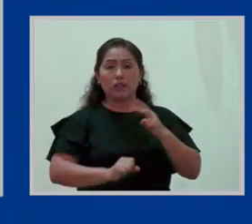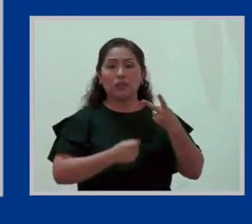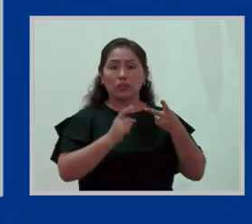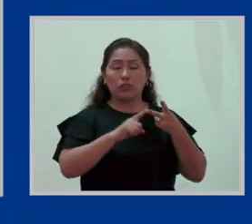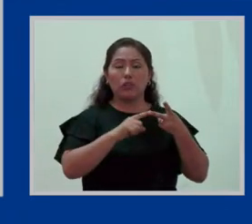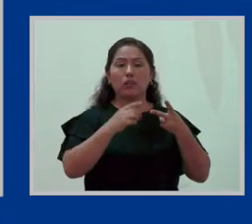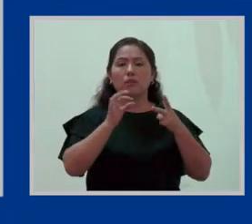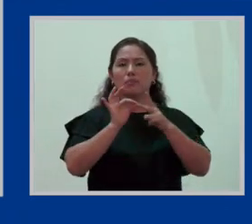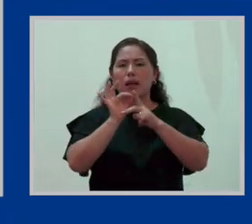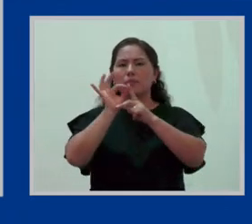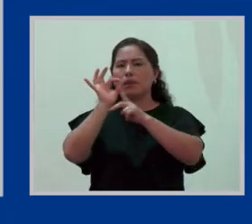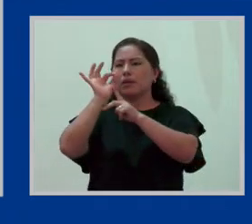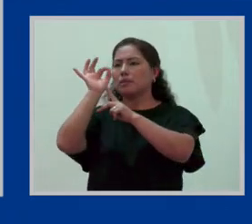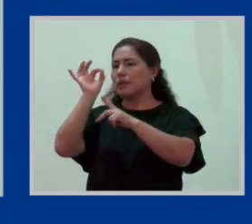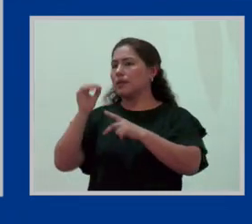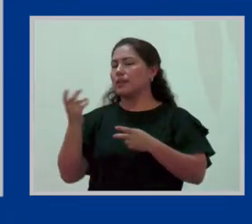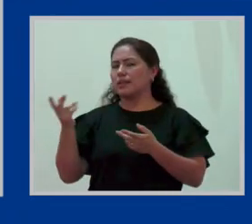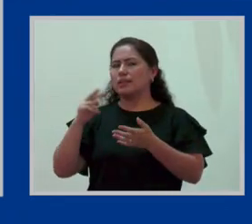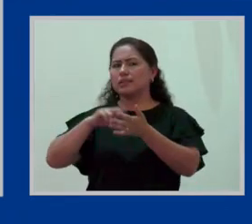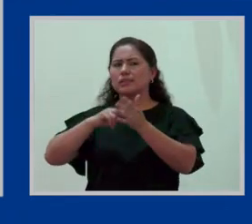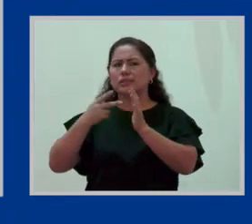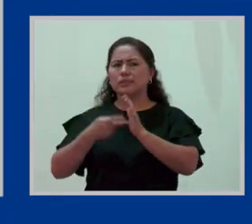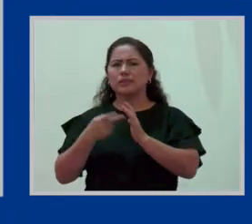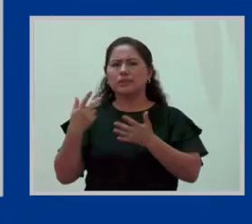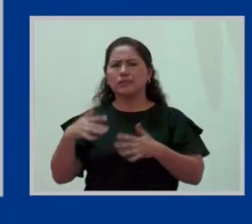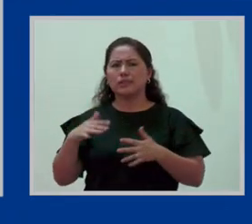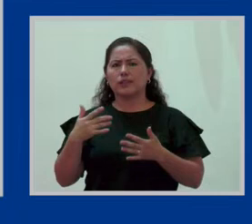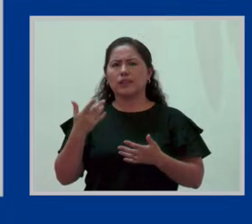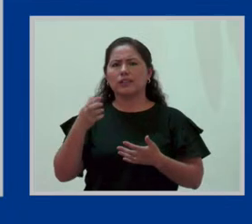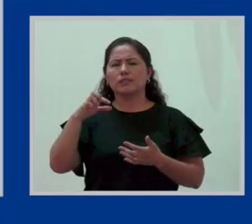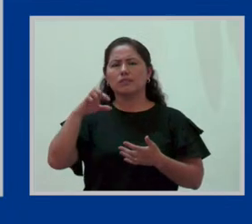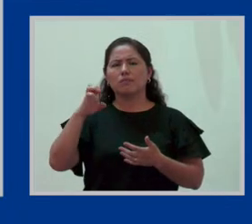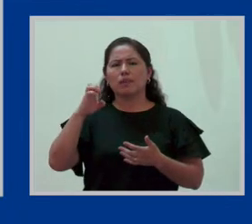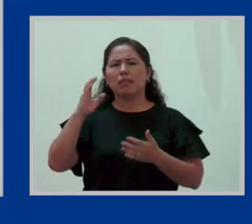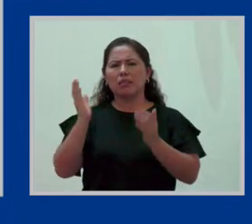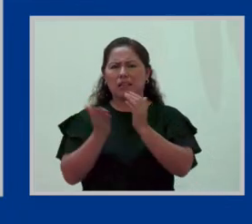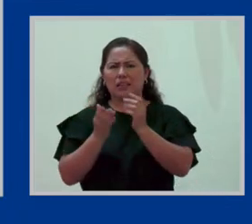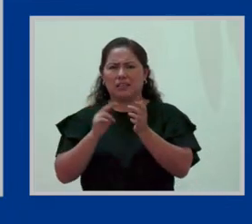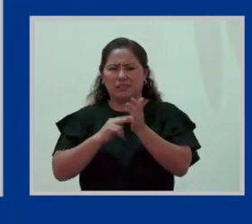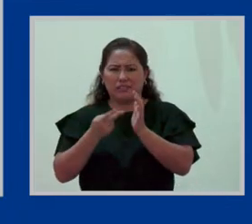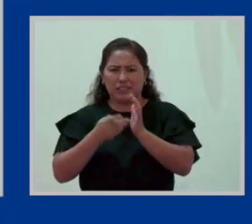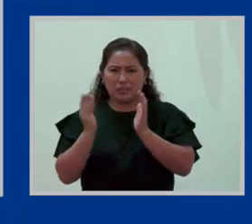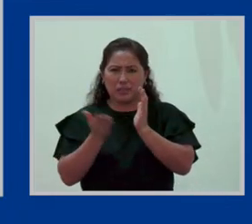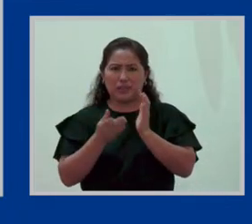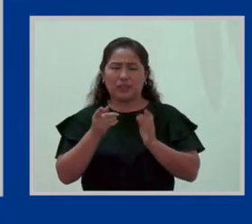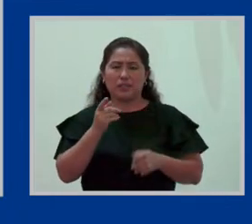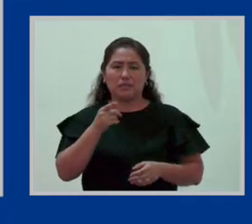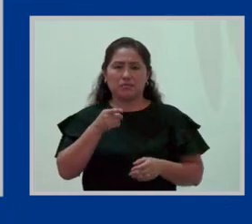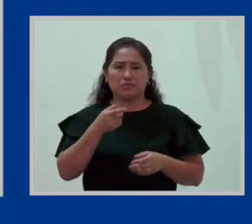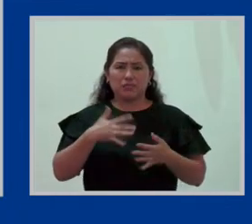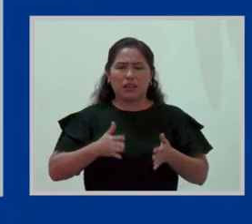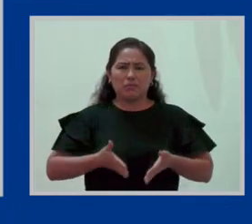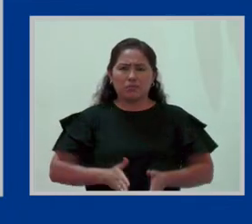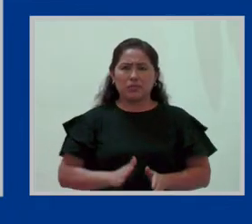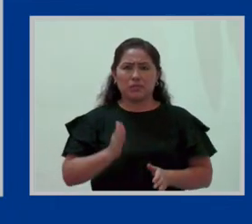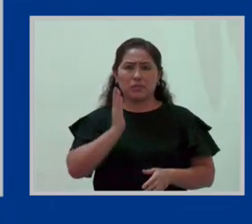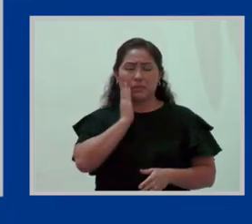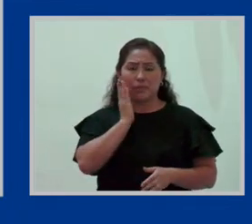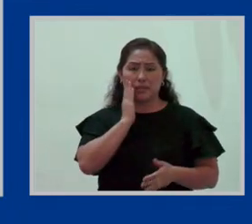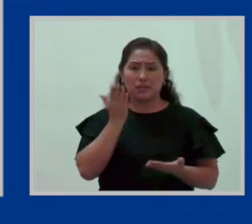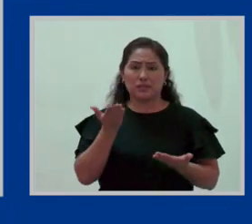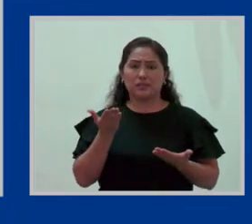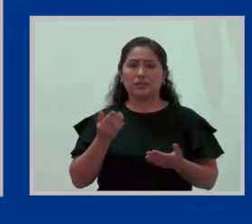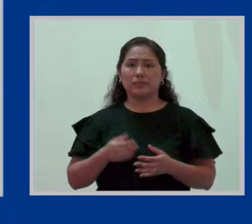agranda. Entonces, esto es una penalización por ser madre. Estas cifras son claras en decirnos que esto